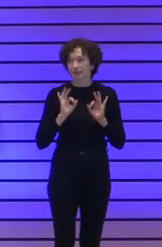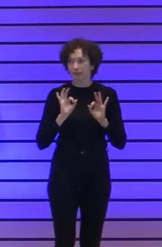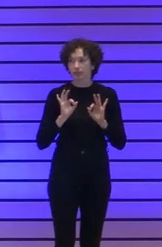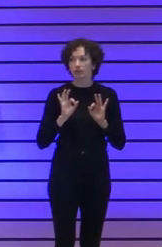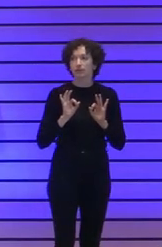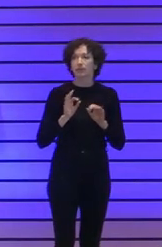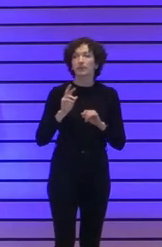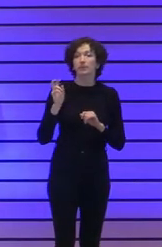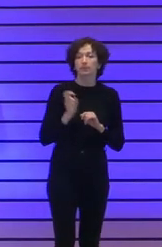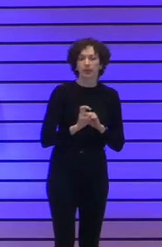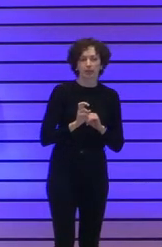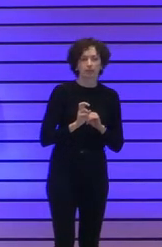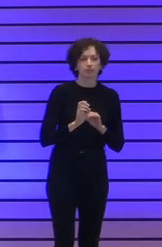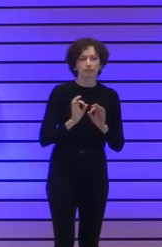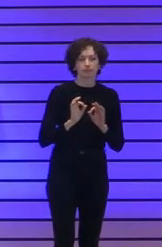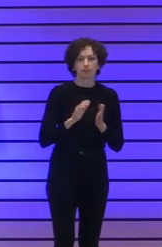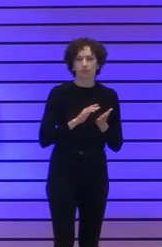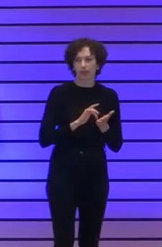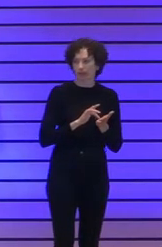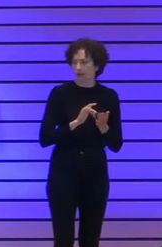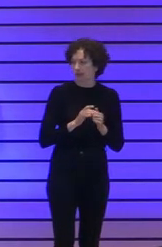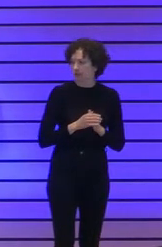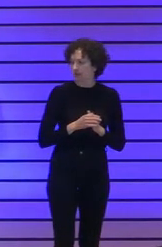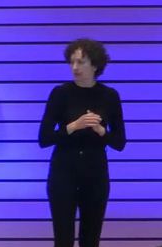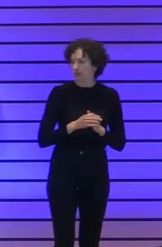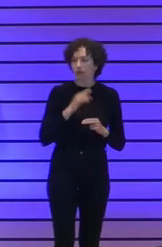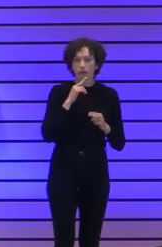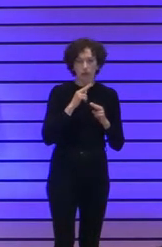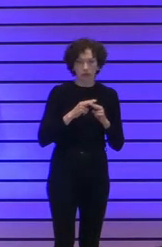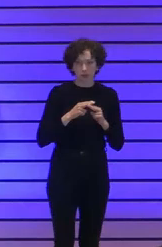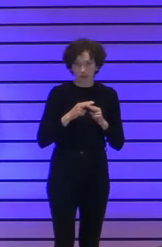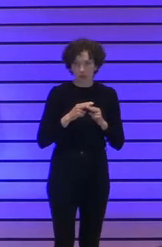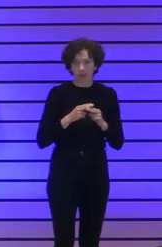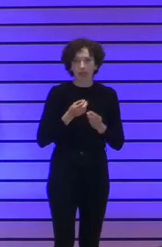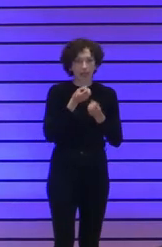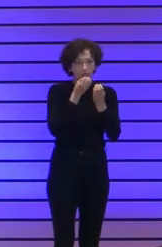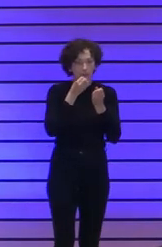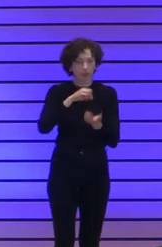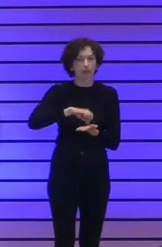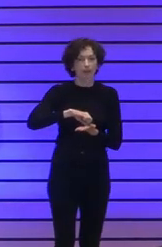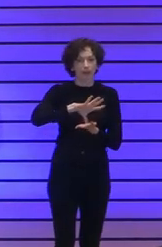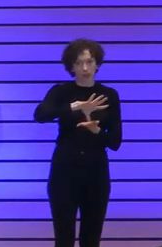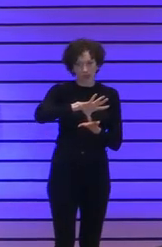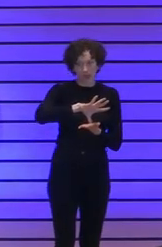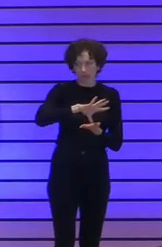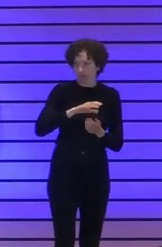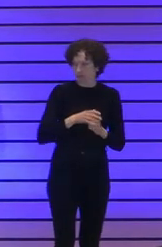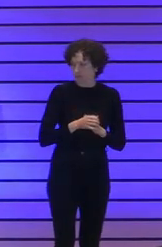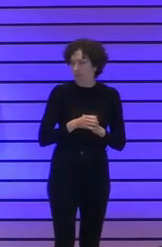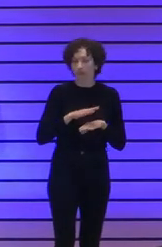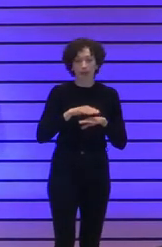Valencia se titula descentralización de la información para toma de